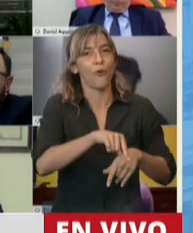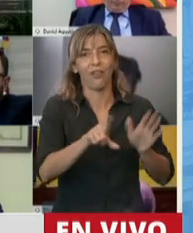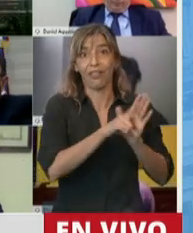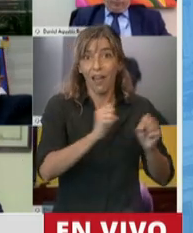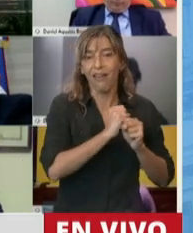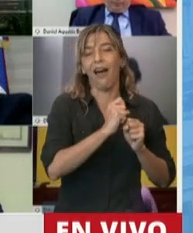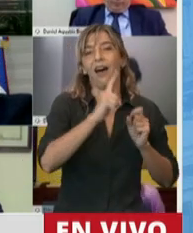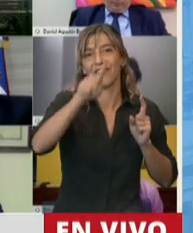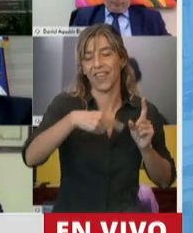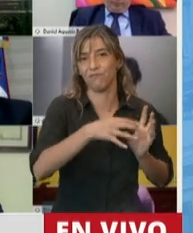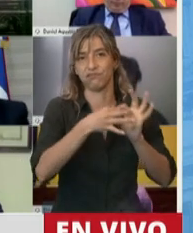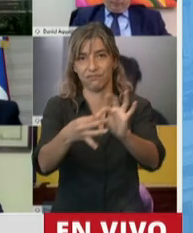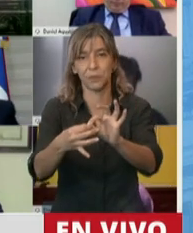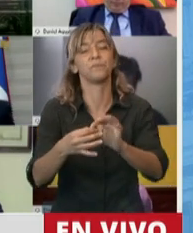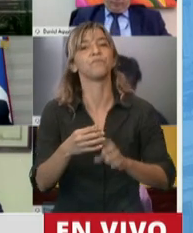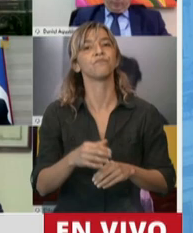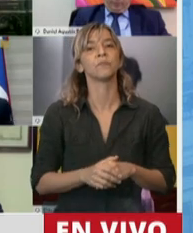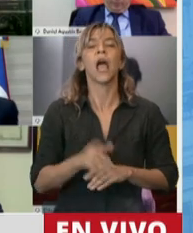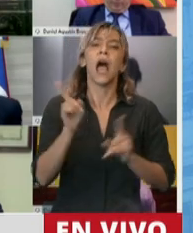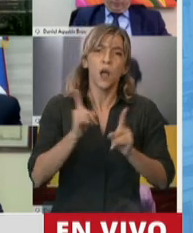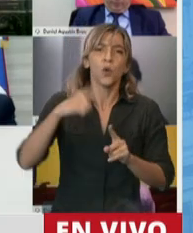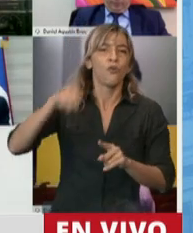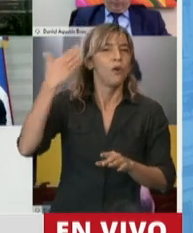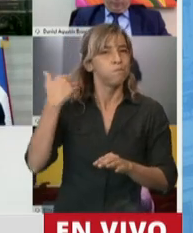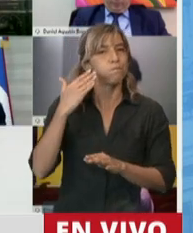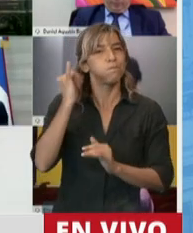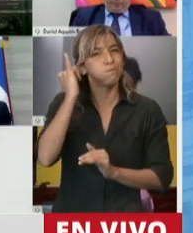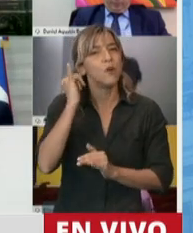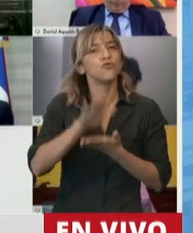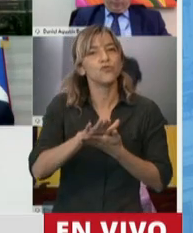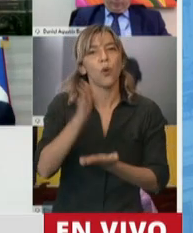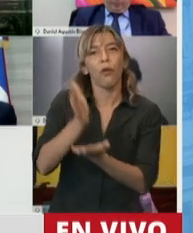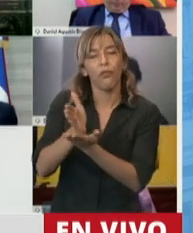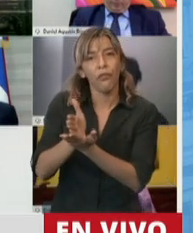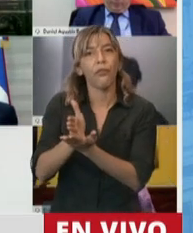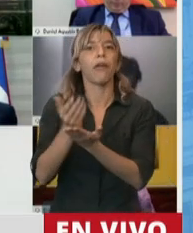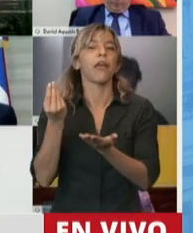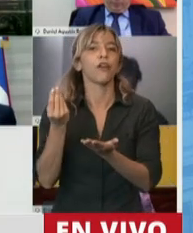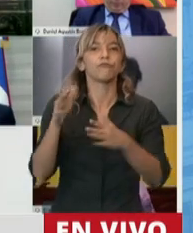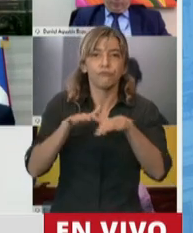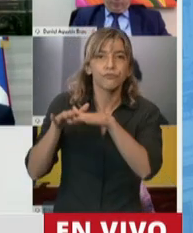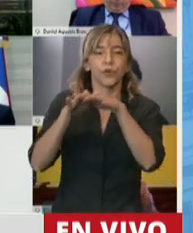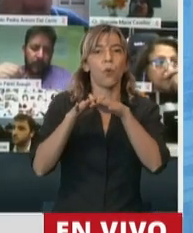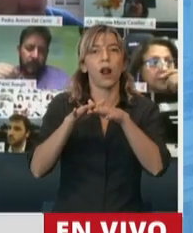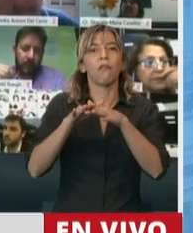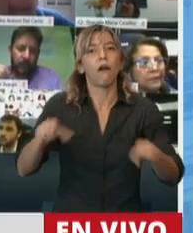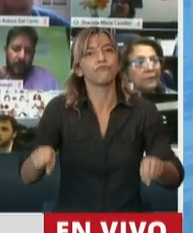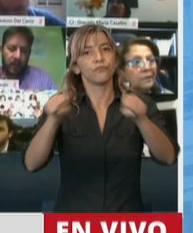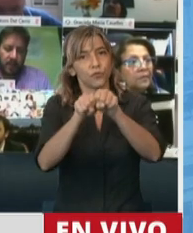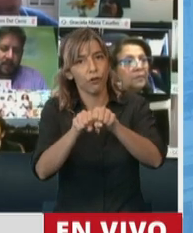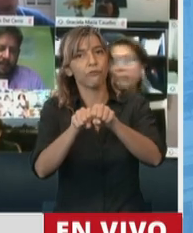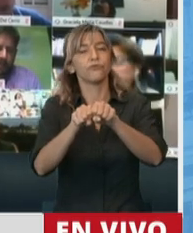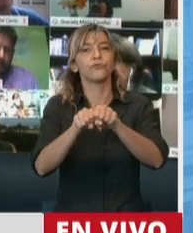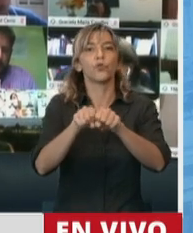Se habló de los derechos sindicales, de la igualdad de derechos, de los derechos a la desconexión, del resguardo a la